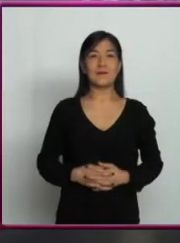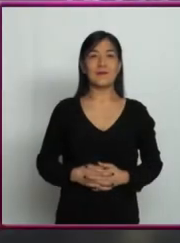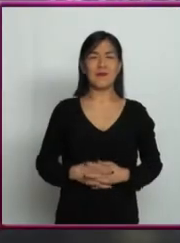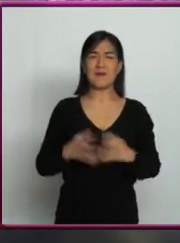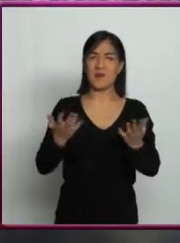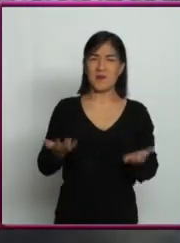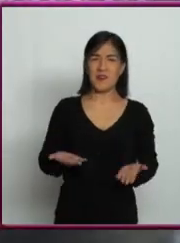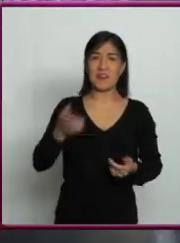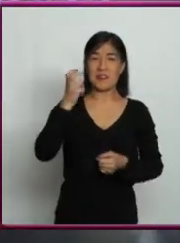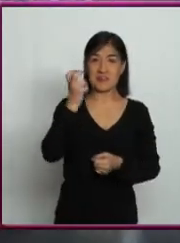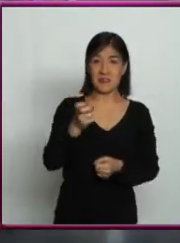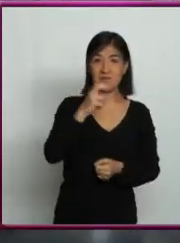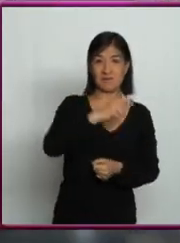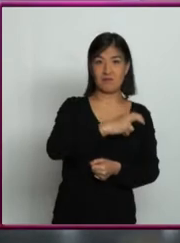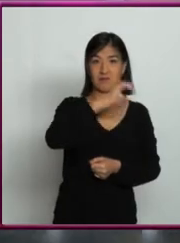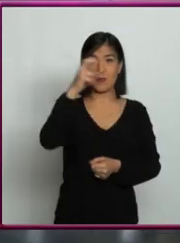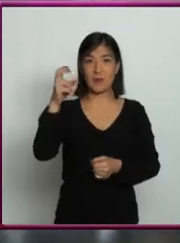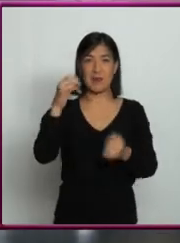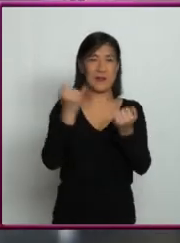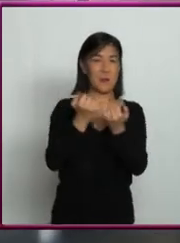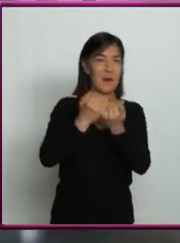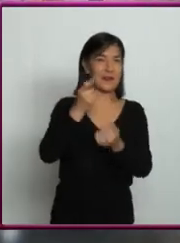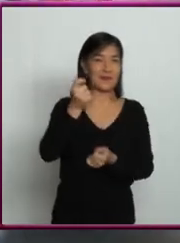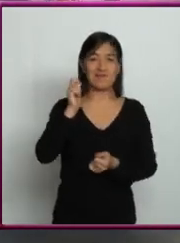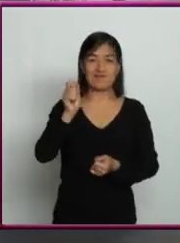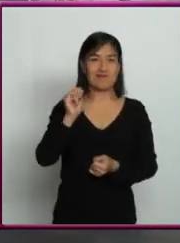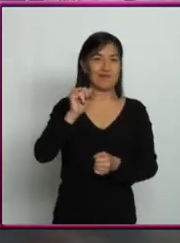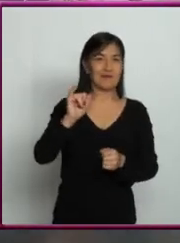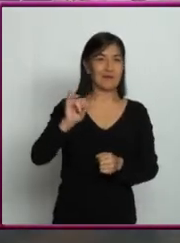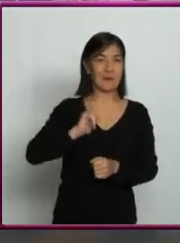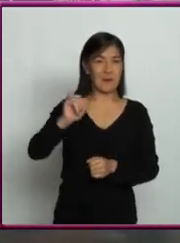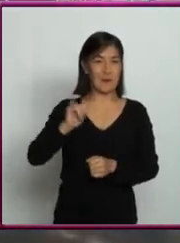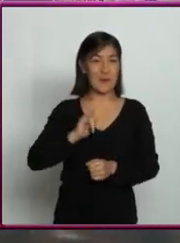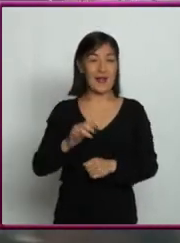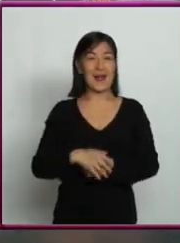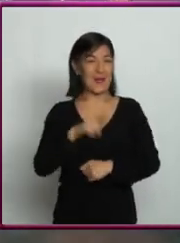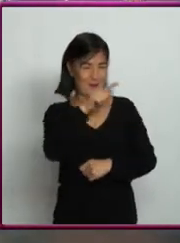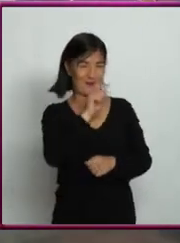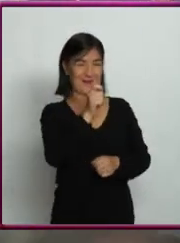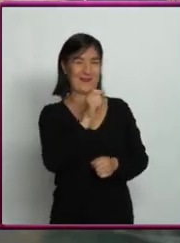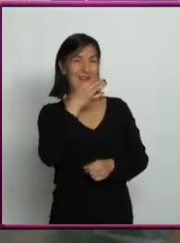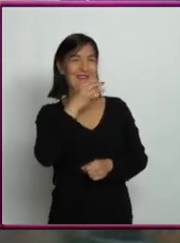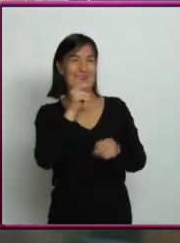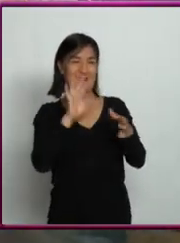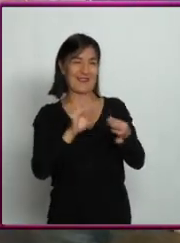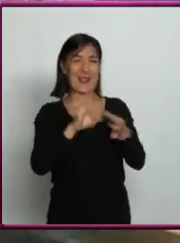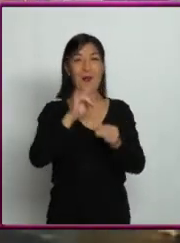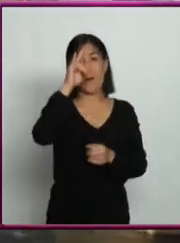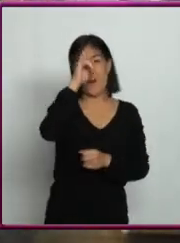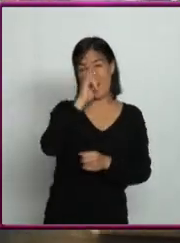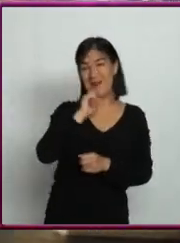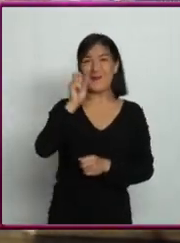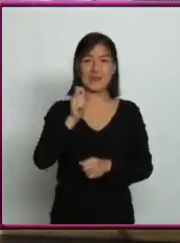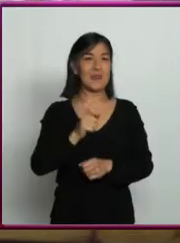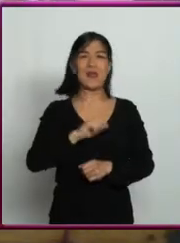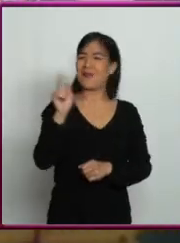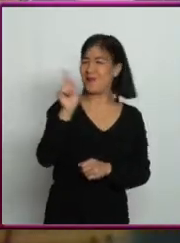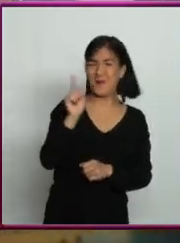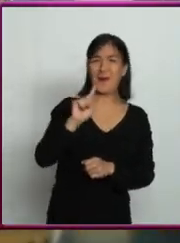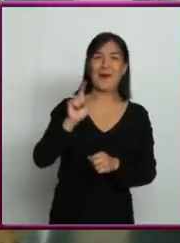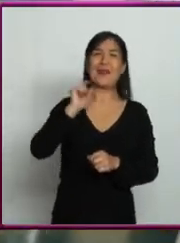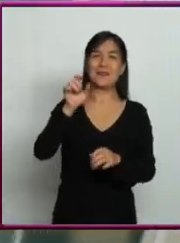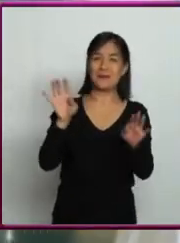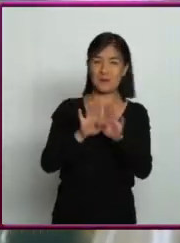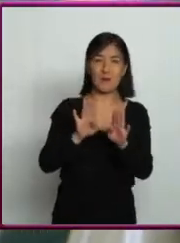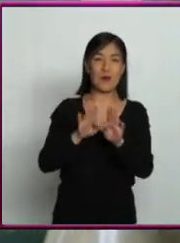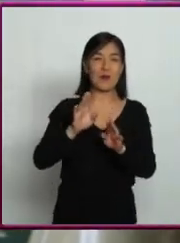¿O sea que los planetas son un poco como nosotros? ¿Quieres decir como guapos y simpáticos? No. Me refiero a que tienen una